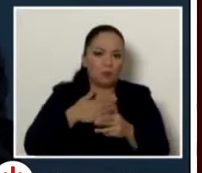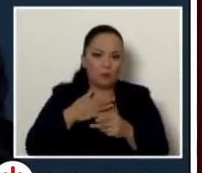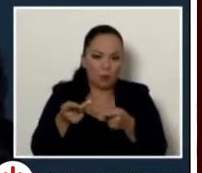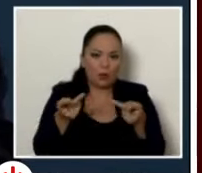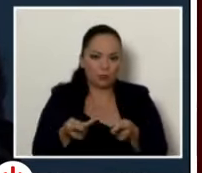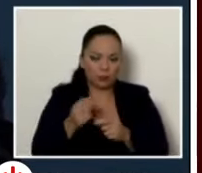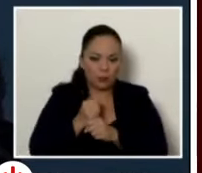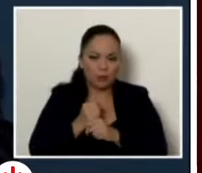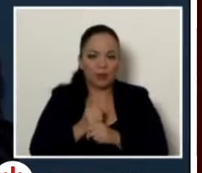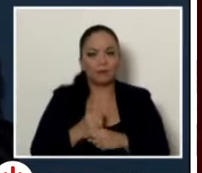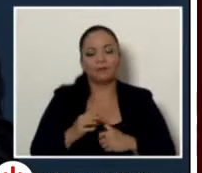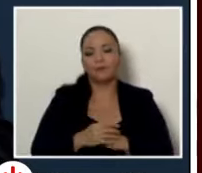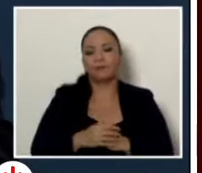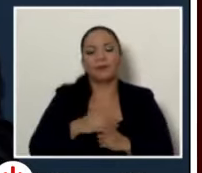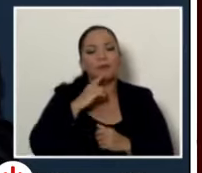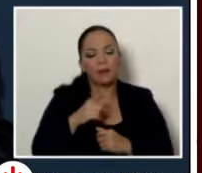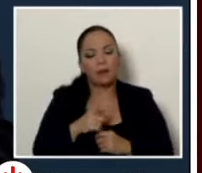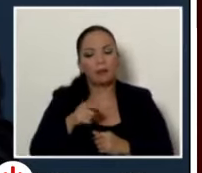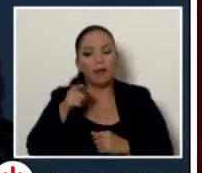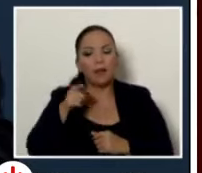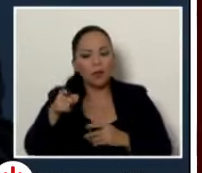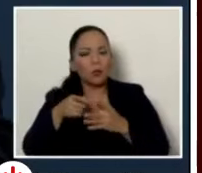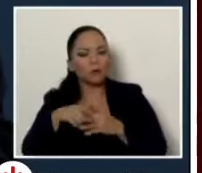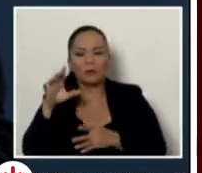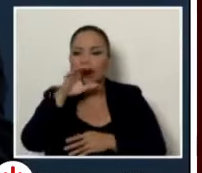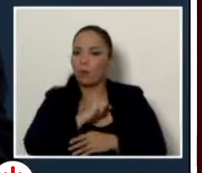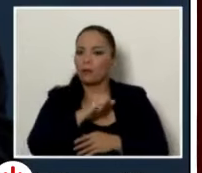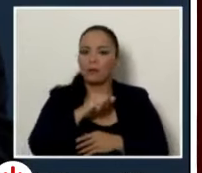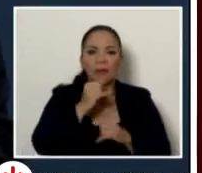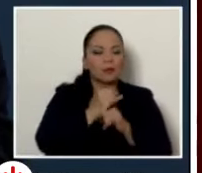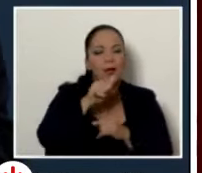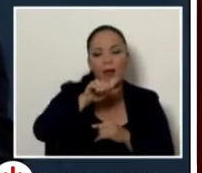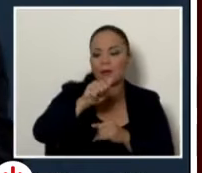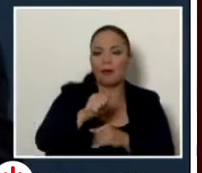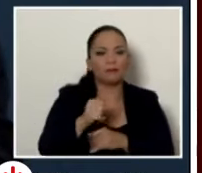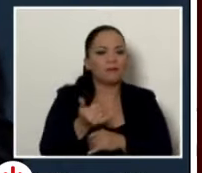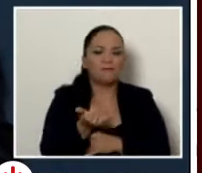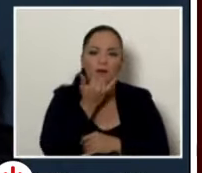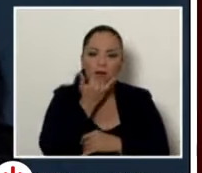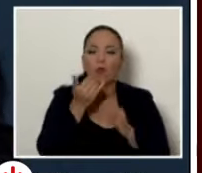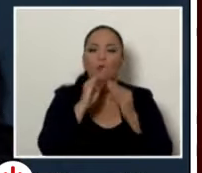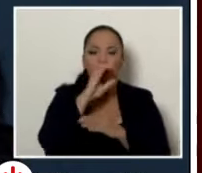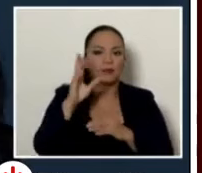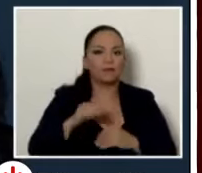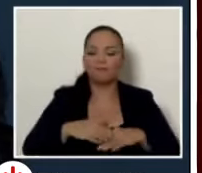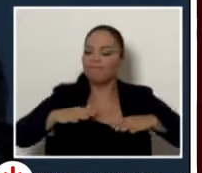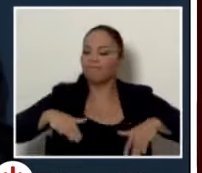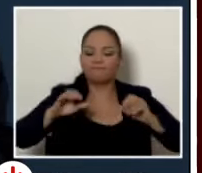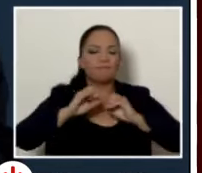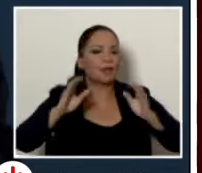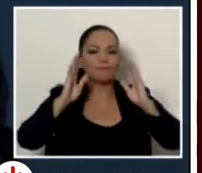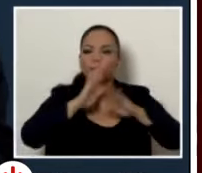puedo constatar que el AIA le ha fallado al pueblo de Costa Rica ya que no ha logrado atender las necesidades que